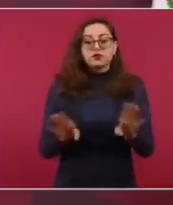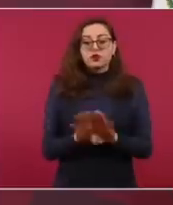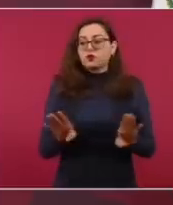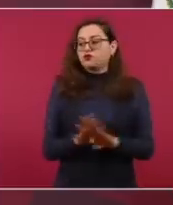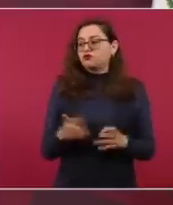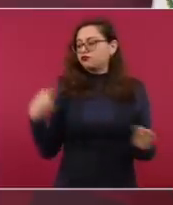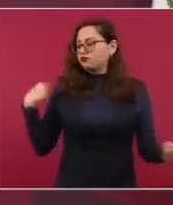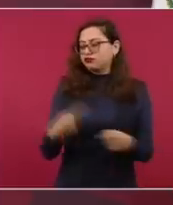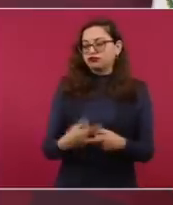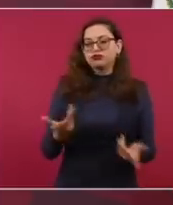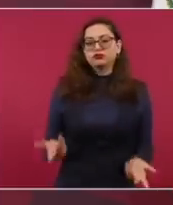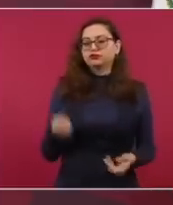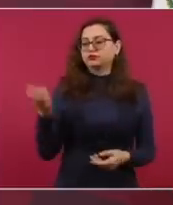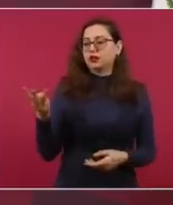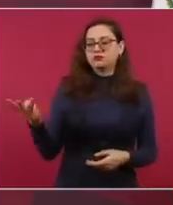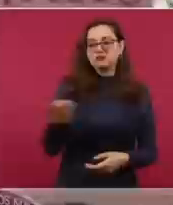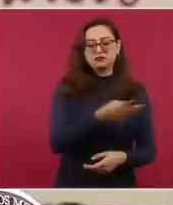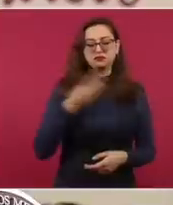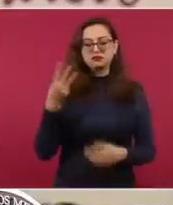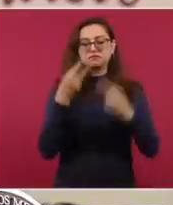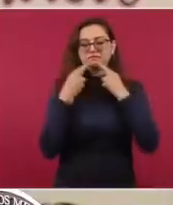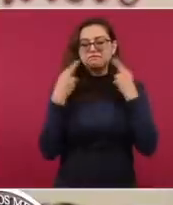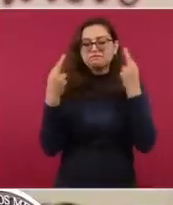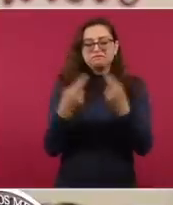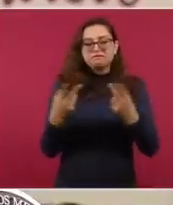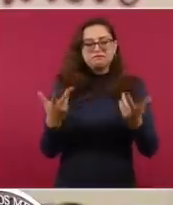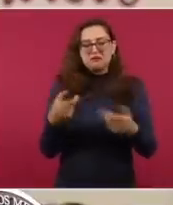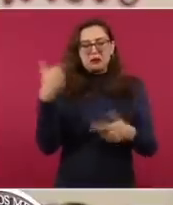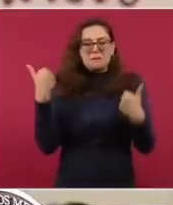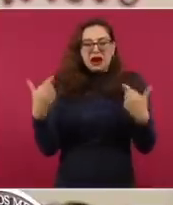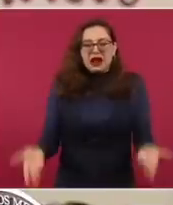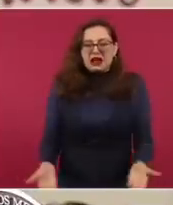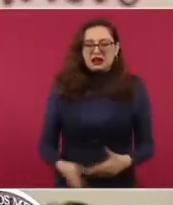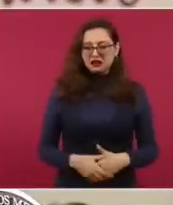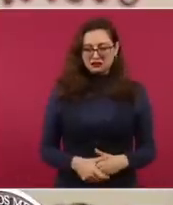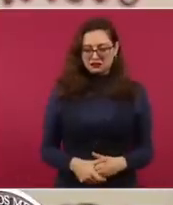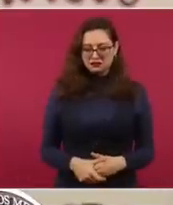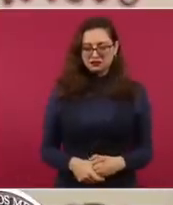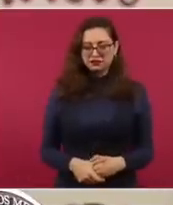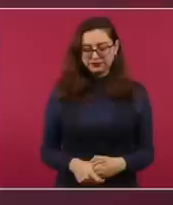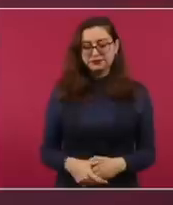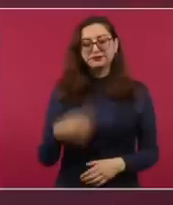eso, lo demás que voy a describir no existiría. En primer lugar,